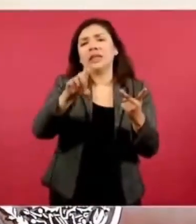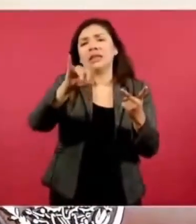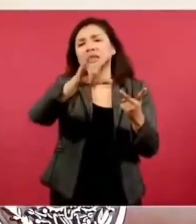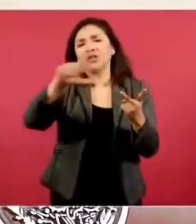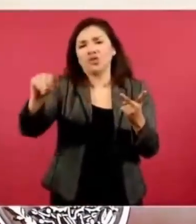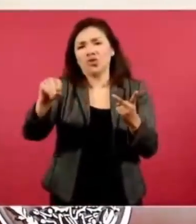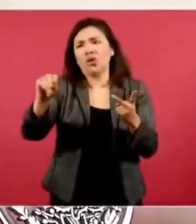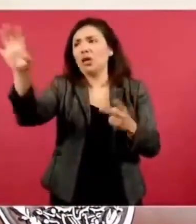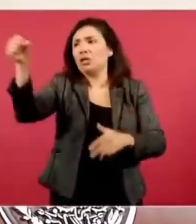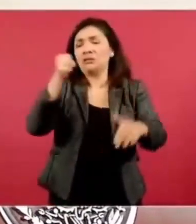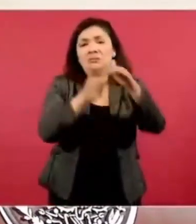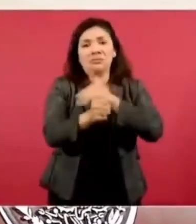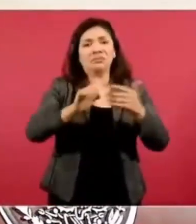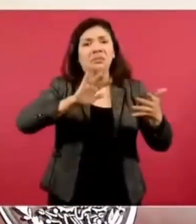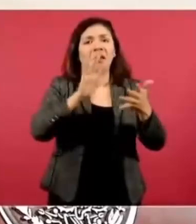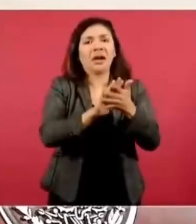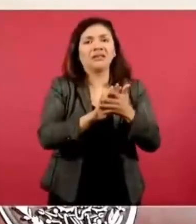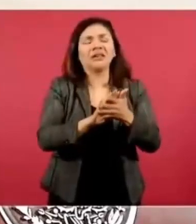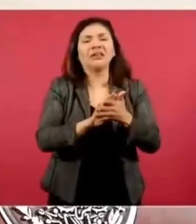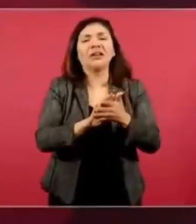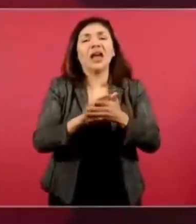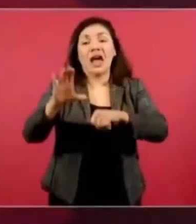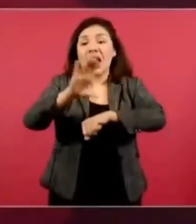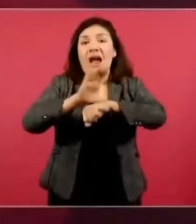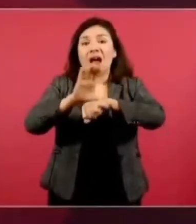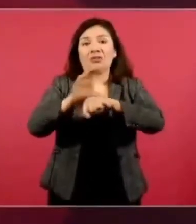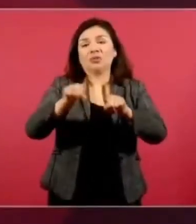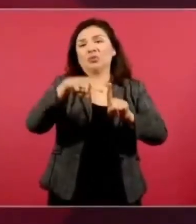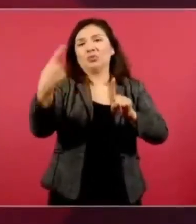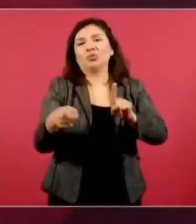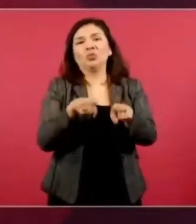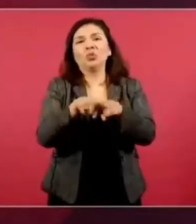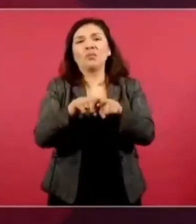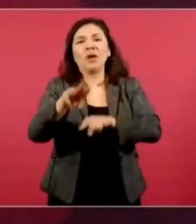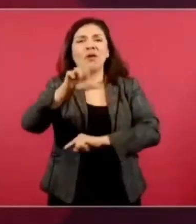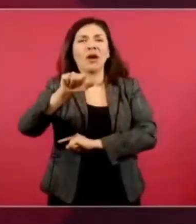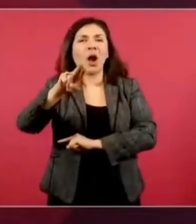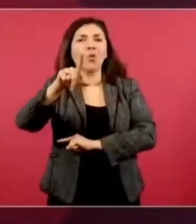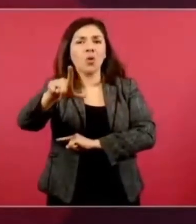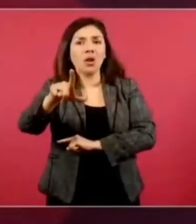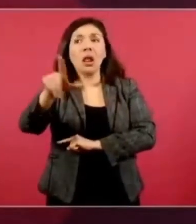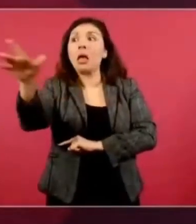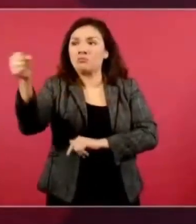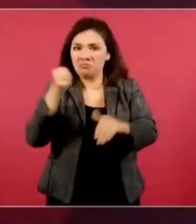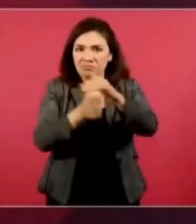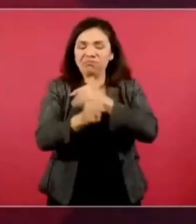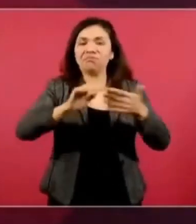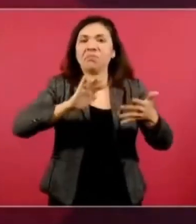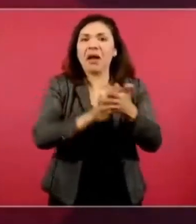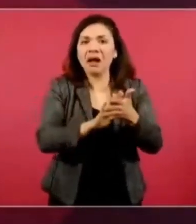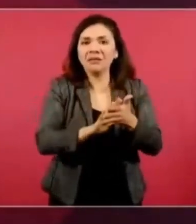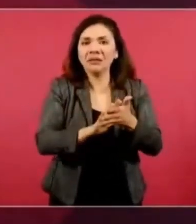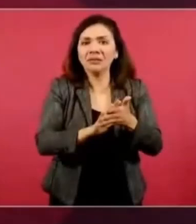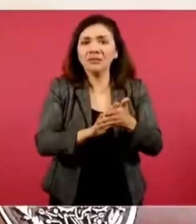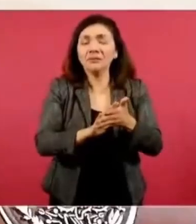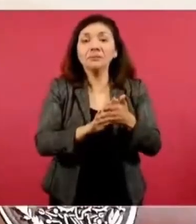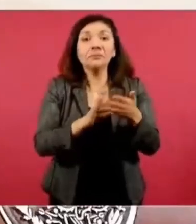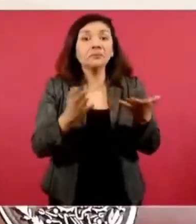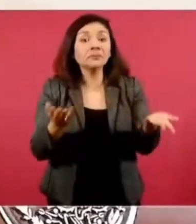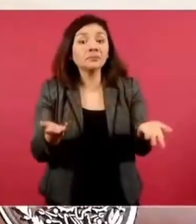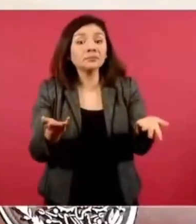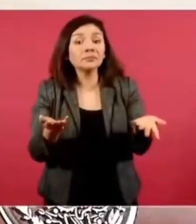al hermano de Salinas y termina